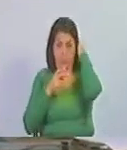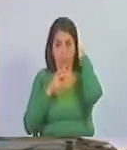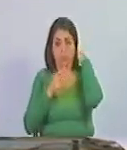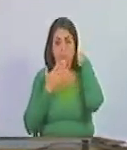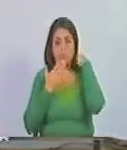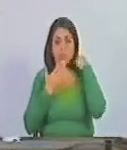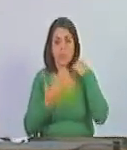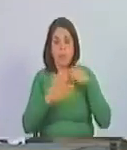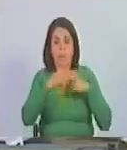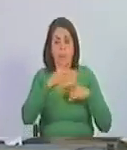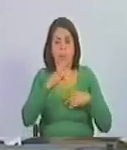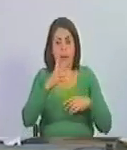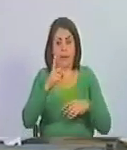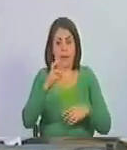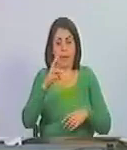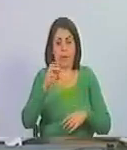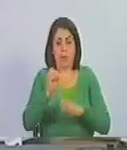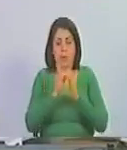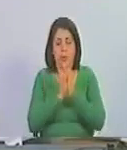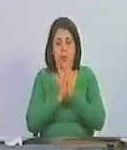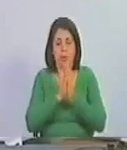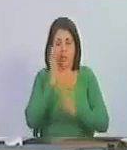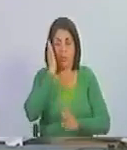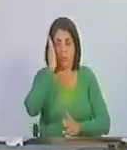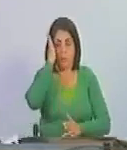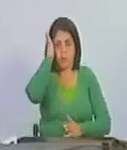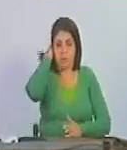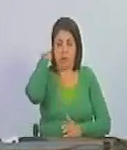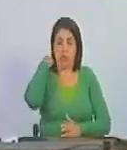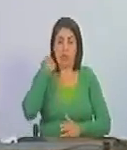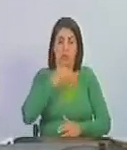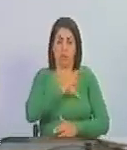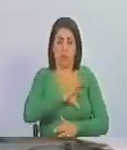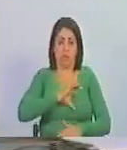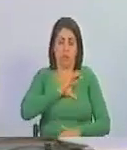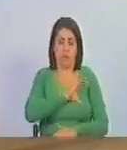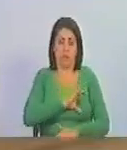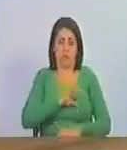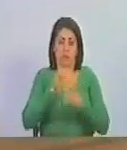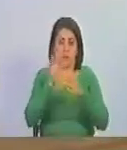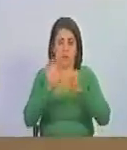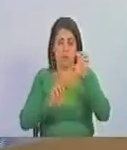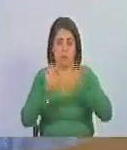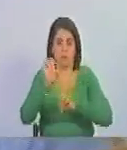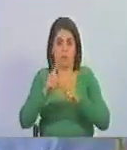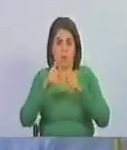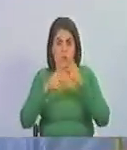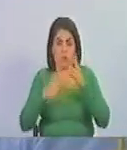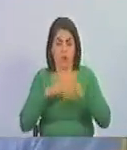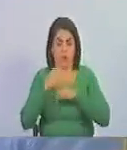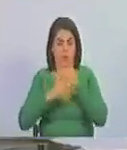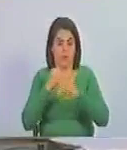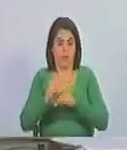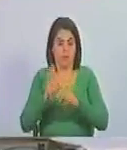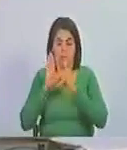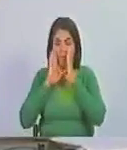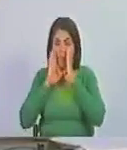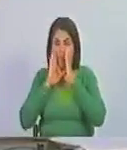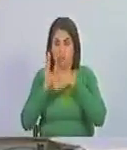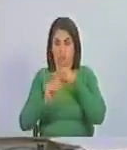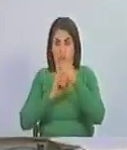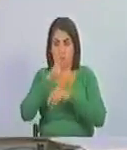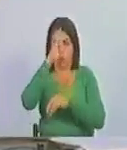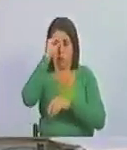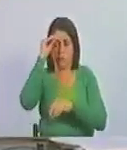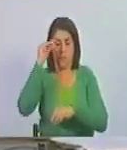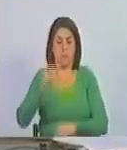Pedro Infante que esa comisión que está estudiando las consecuencias de la confesión que hiciera Donald